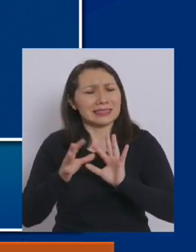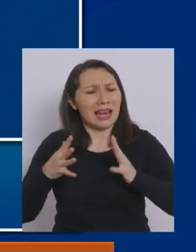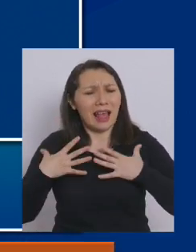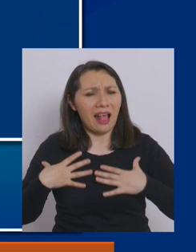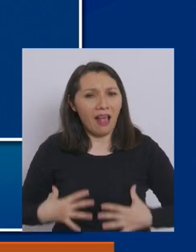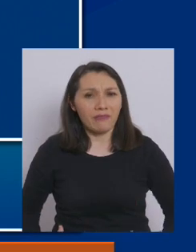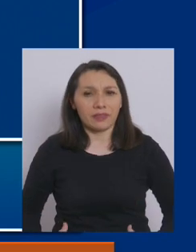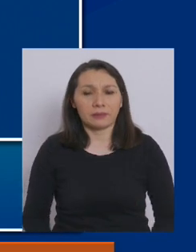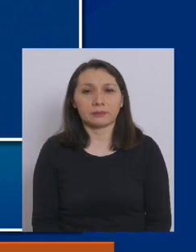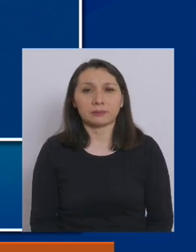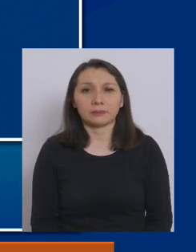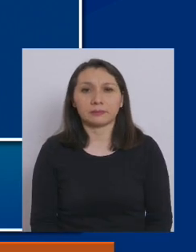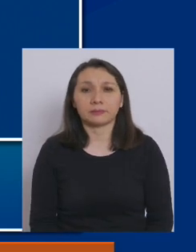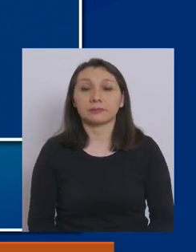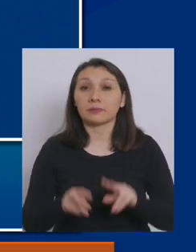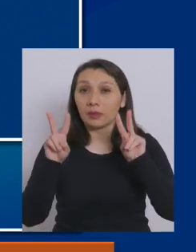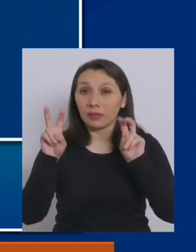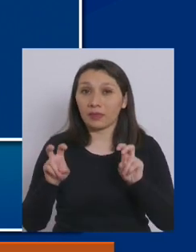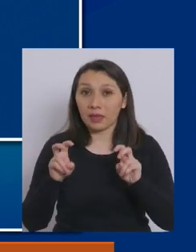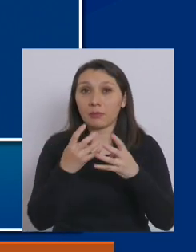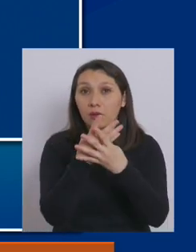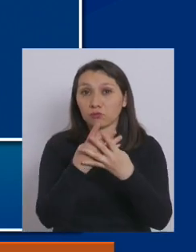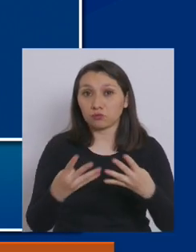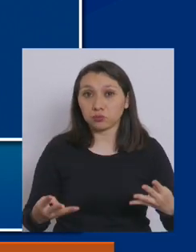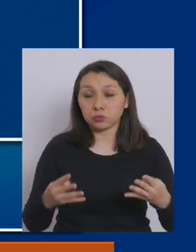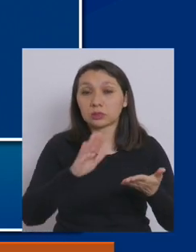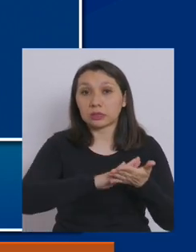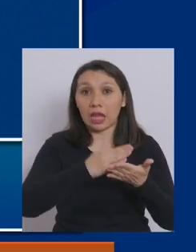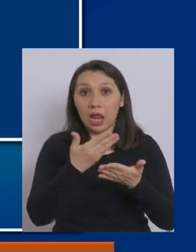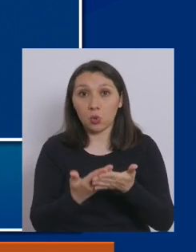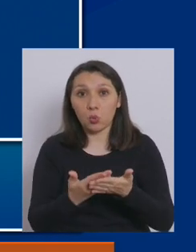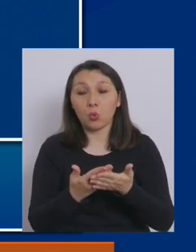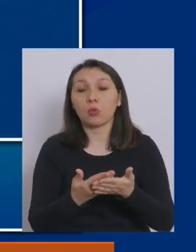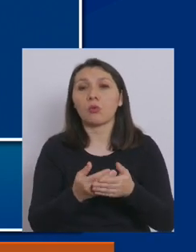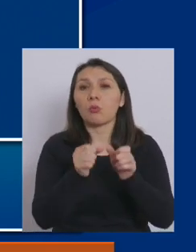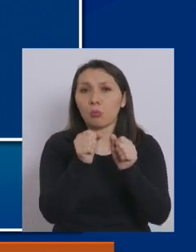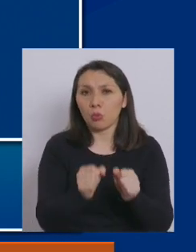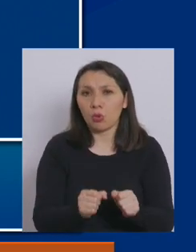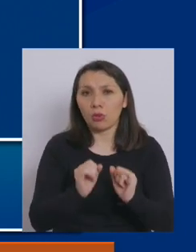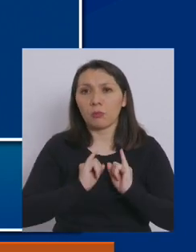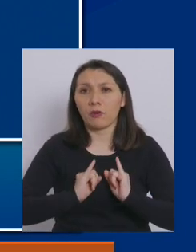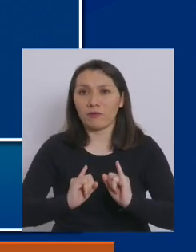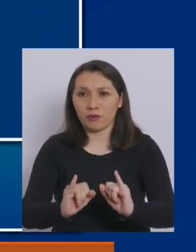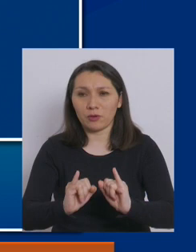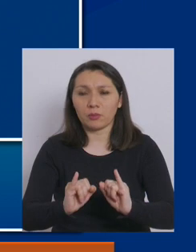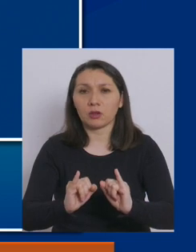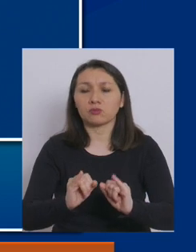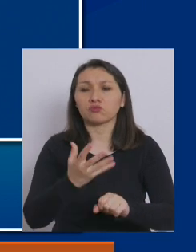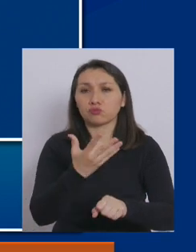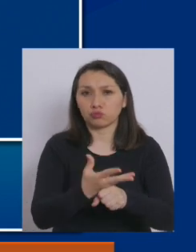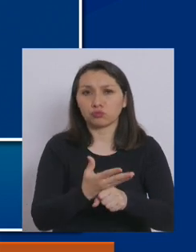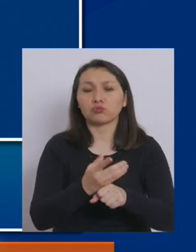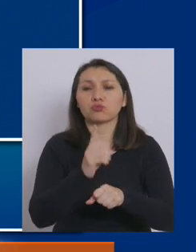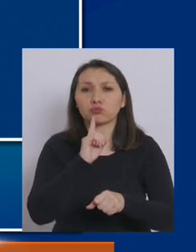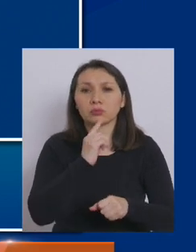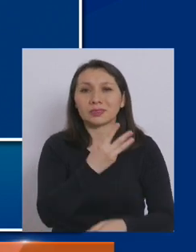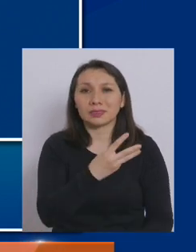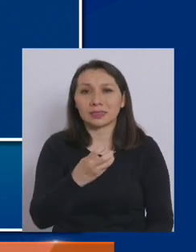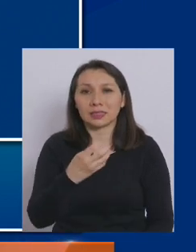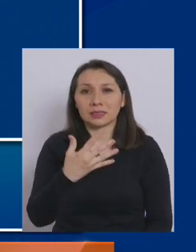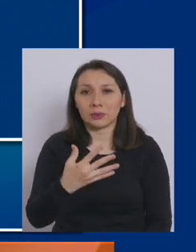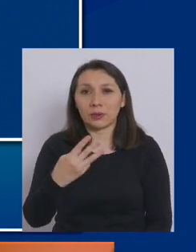crítico. En relación a la Red Integrada de Salud, podemos informar que existe un total de